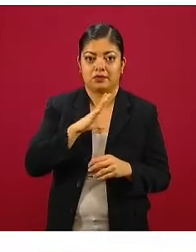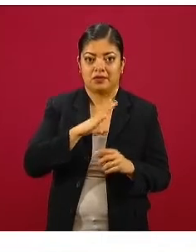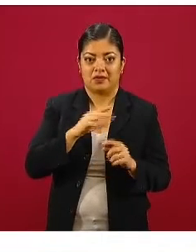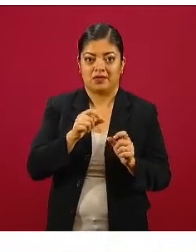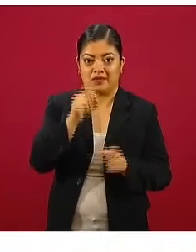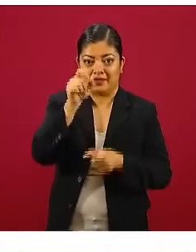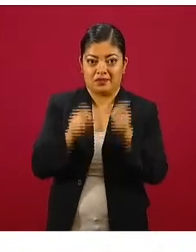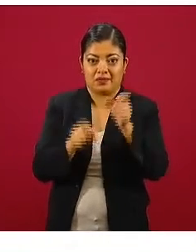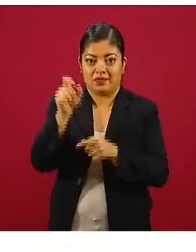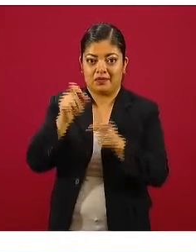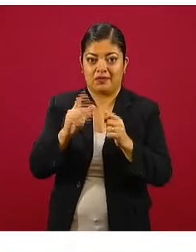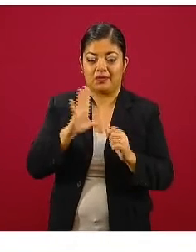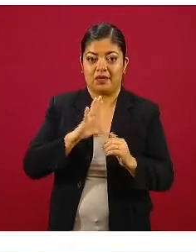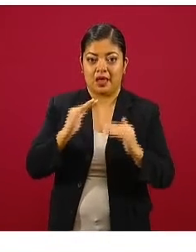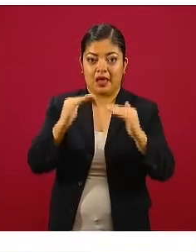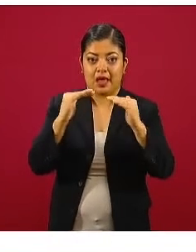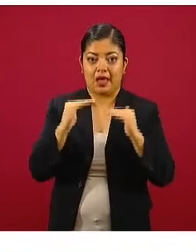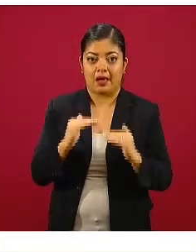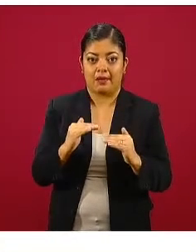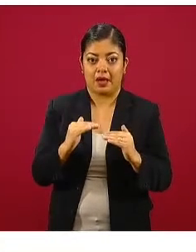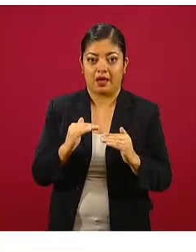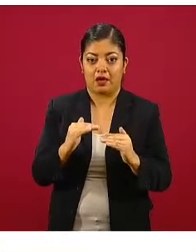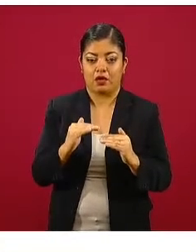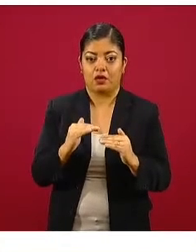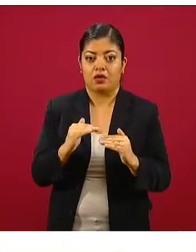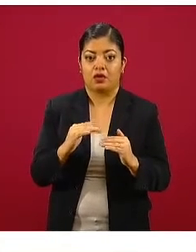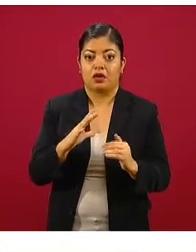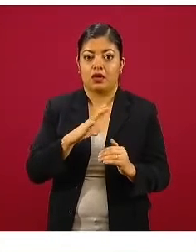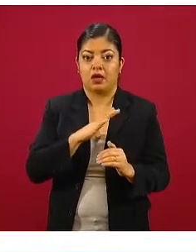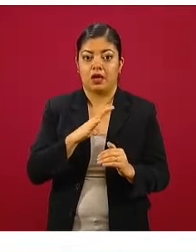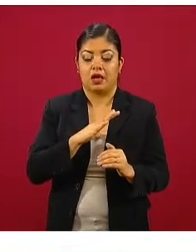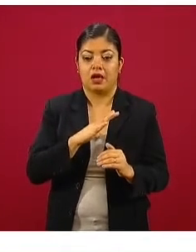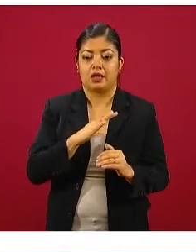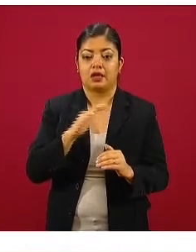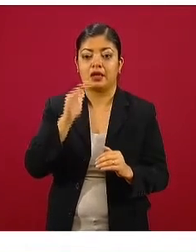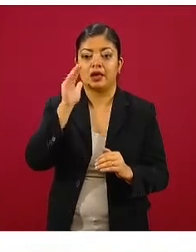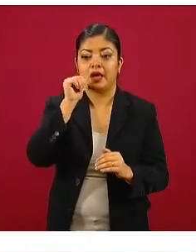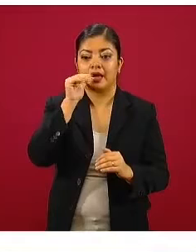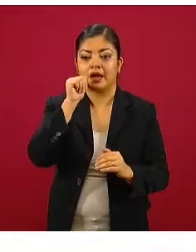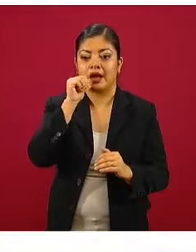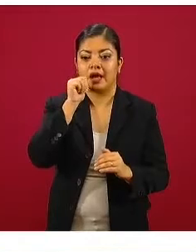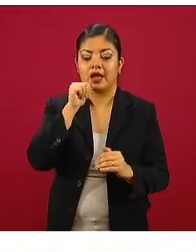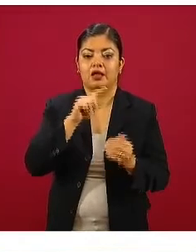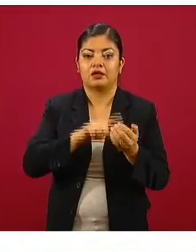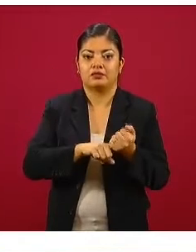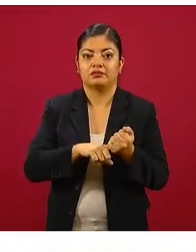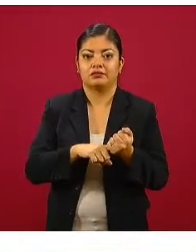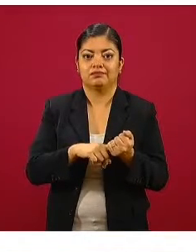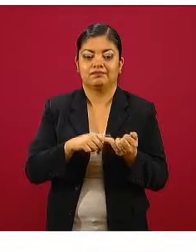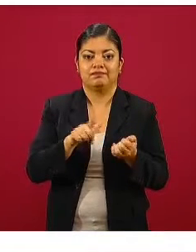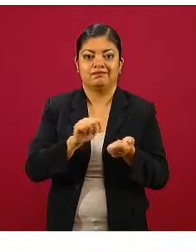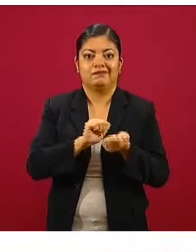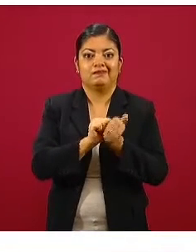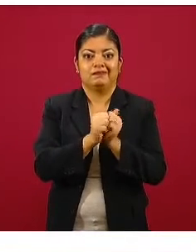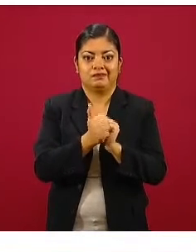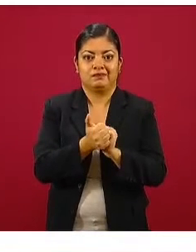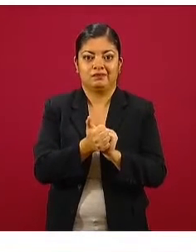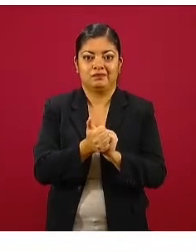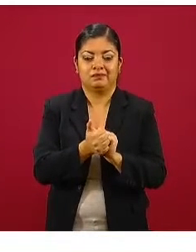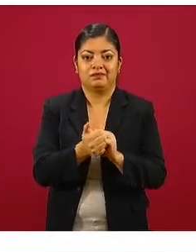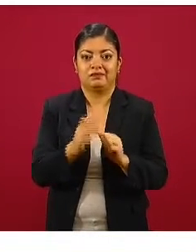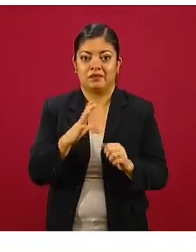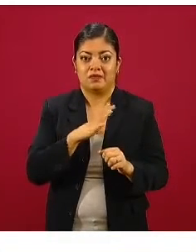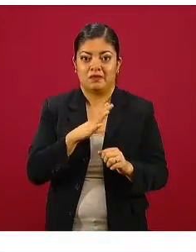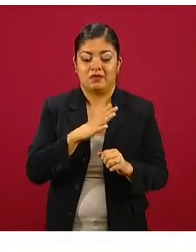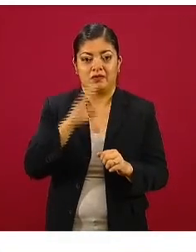que están en la parte baja de la diapositiva, las columnas anaranjadas, se encuentra en esta fase de estabilidad, en donde tenemos